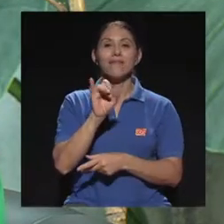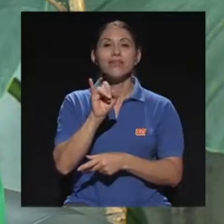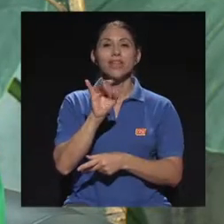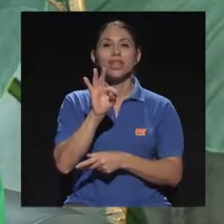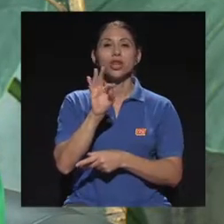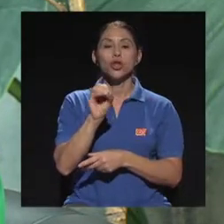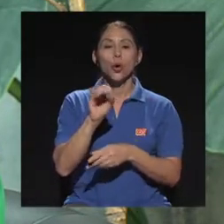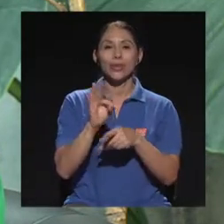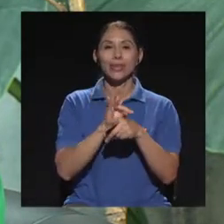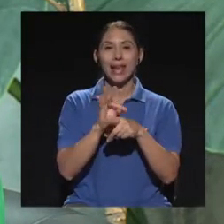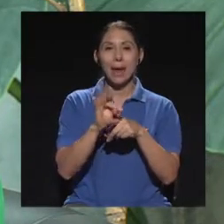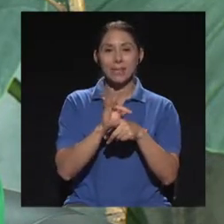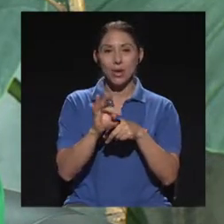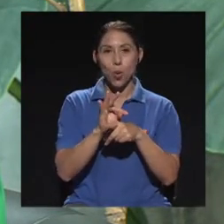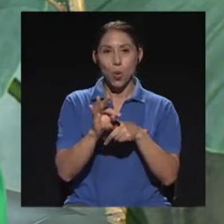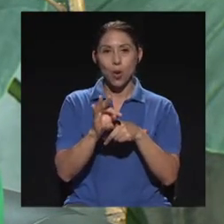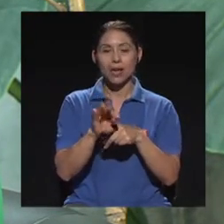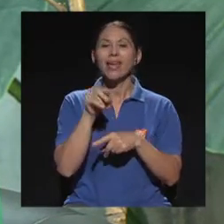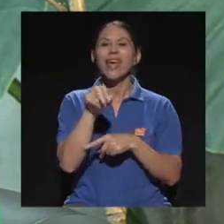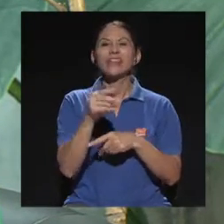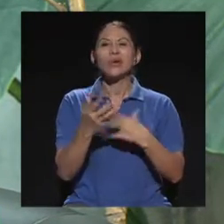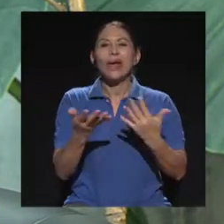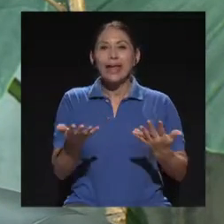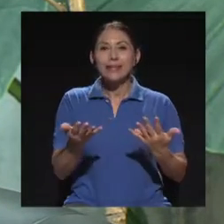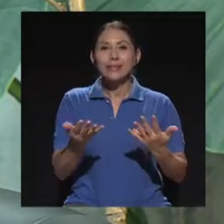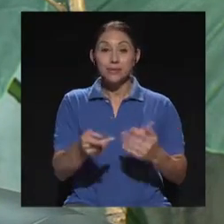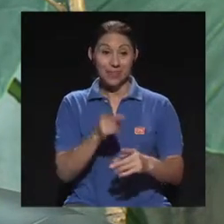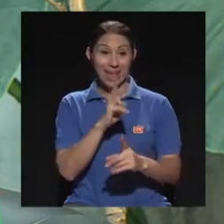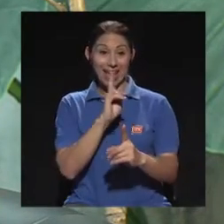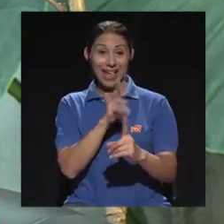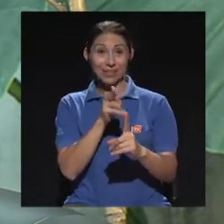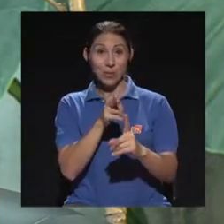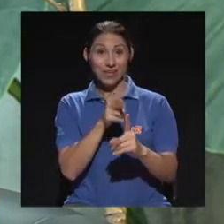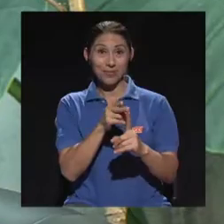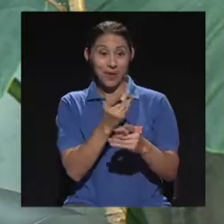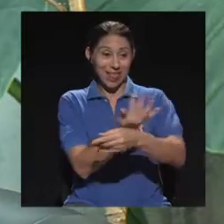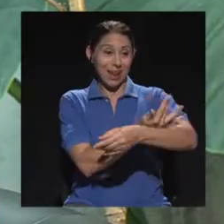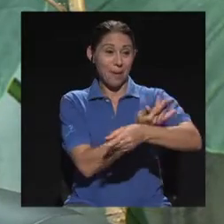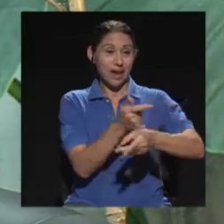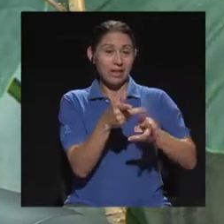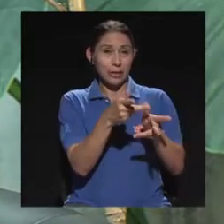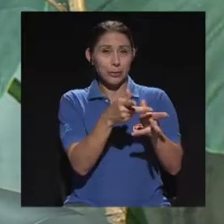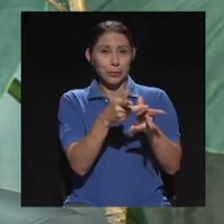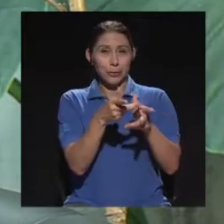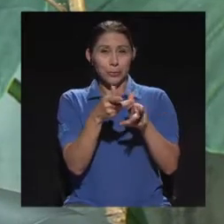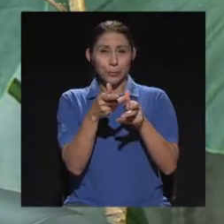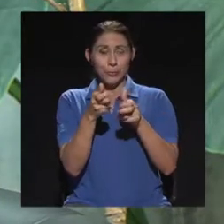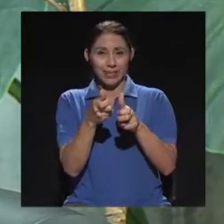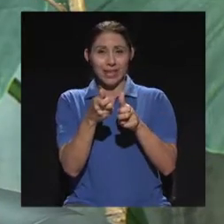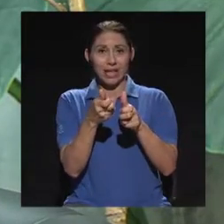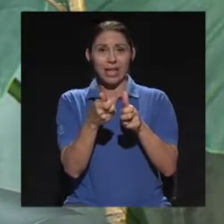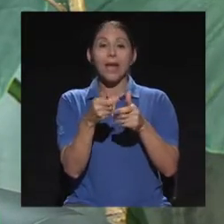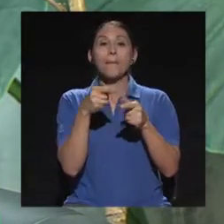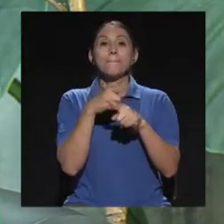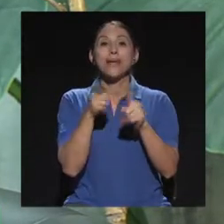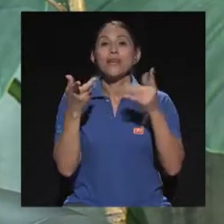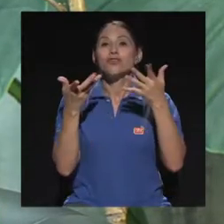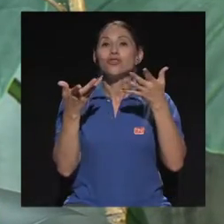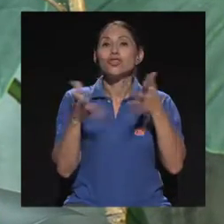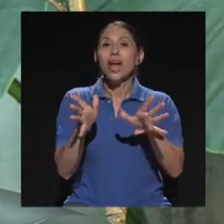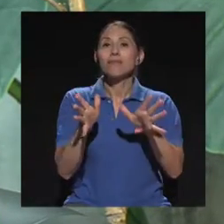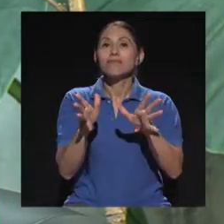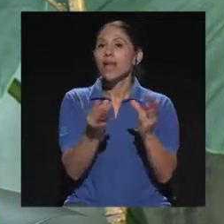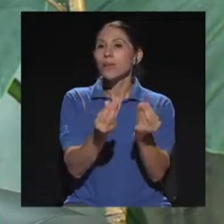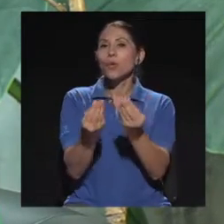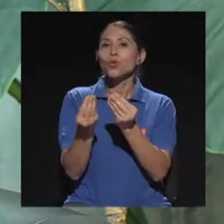fitoterapia, el fitoterápico, que es esa misma extracción que hago, pero que ya el producto de alguna forma